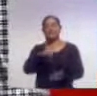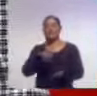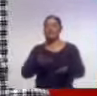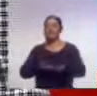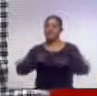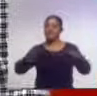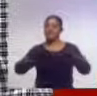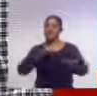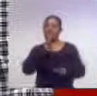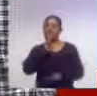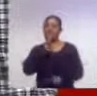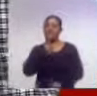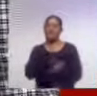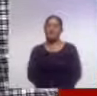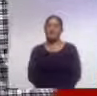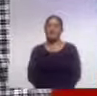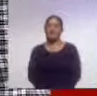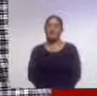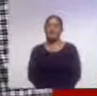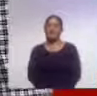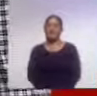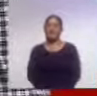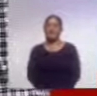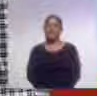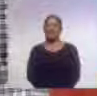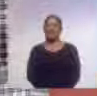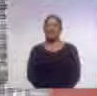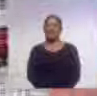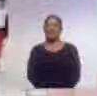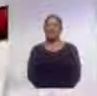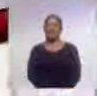estas son las noticias.